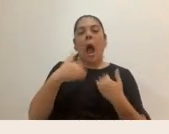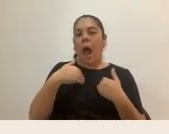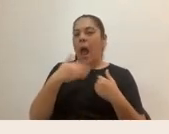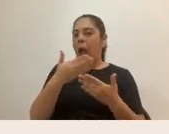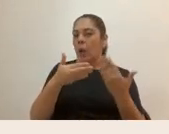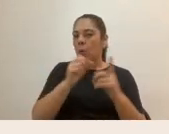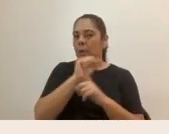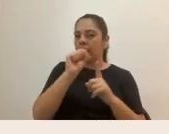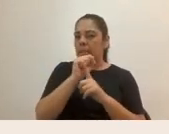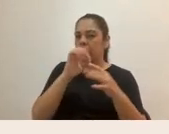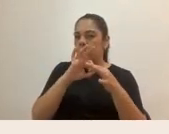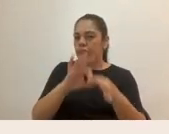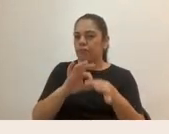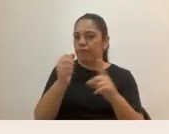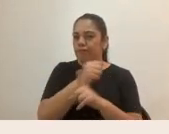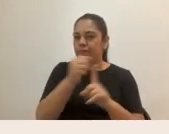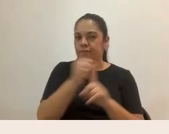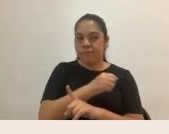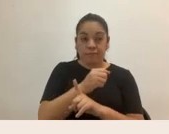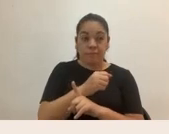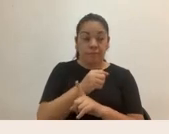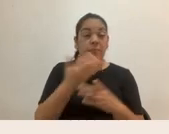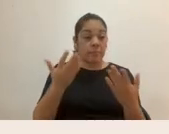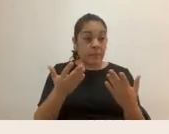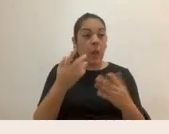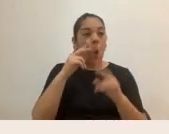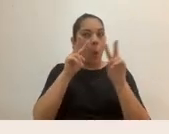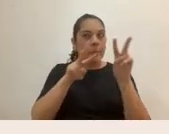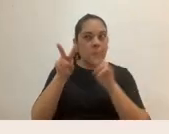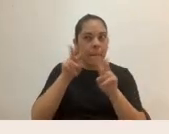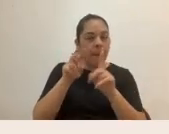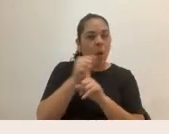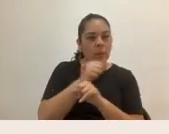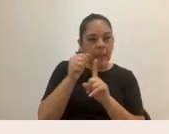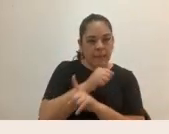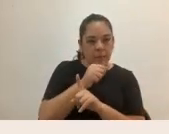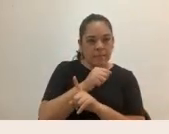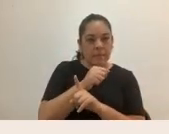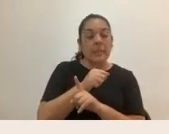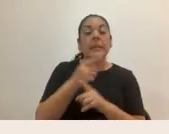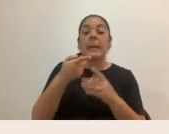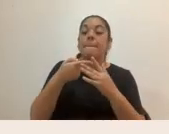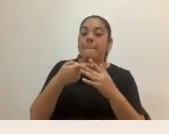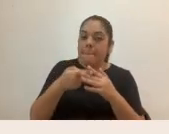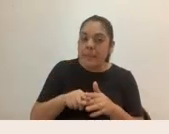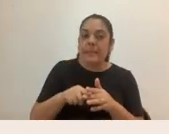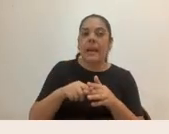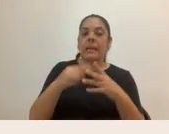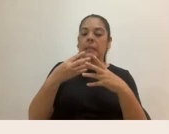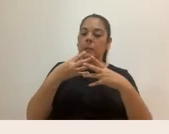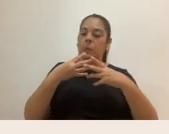la violencia, ya sea como víctimas, como victimarios, como observadores, que necesitamos empezar a sanar para poder